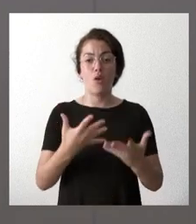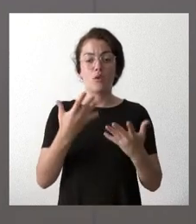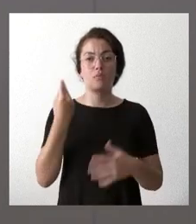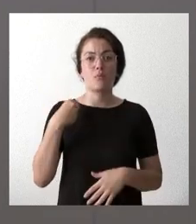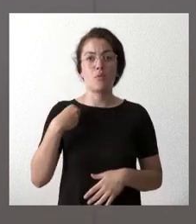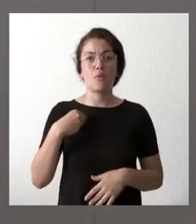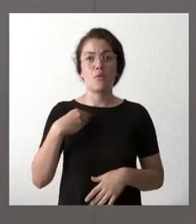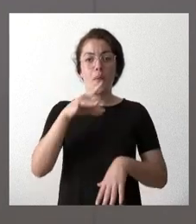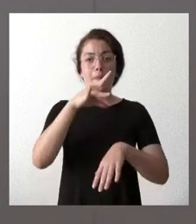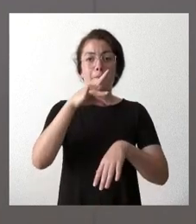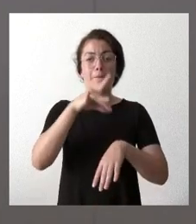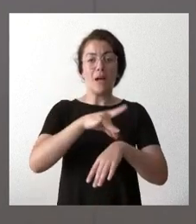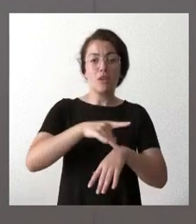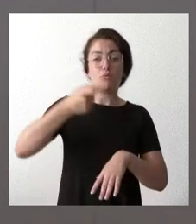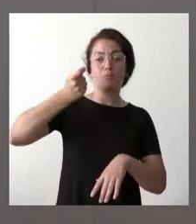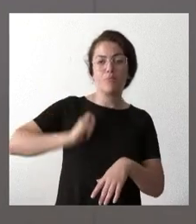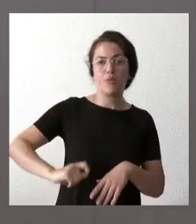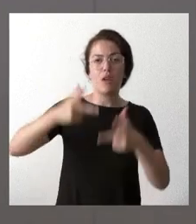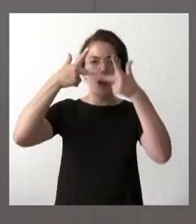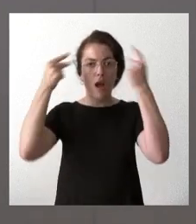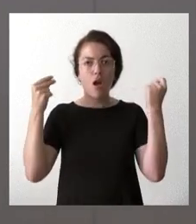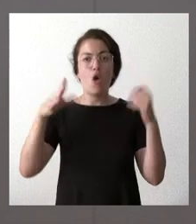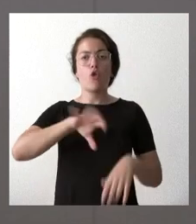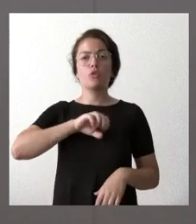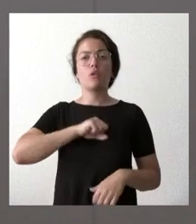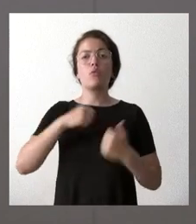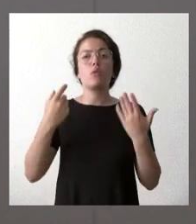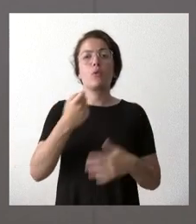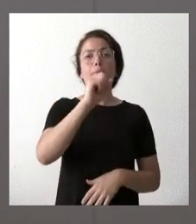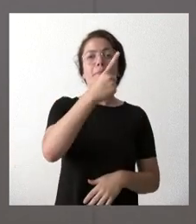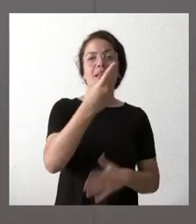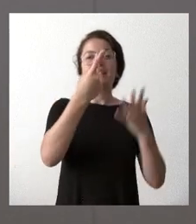contagiados hablo de profesionales sanitarios son 1673